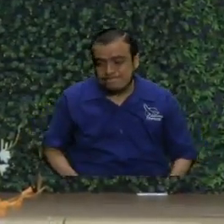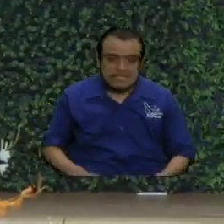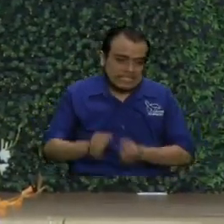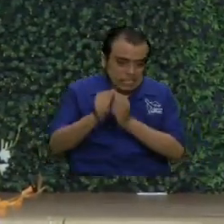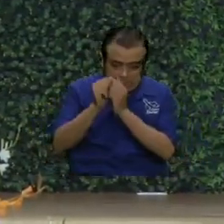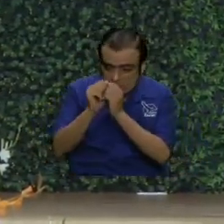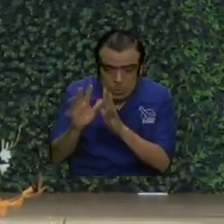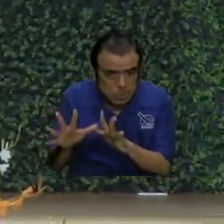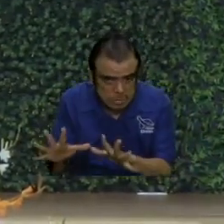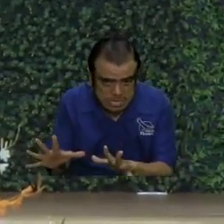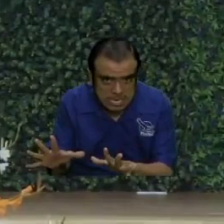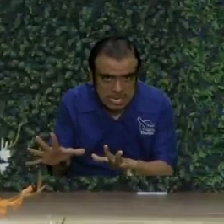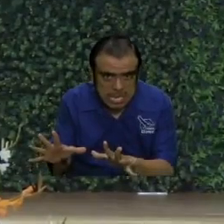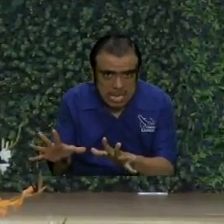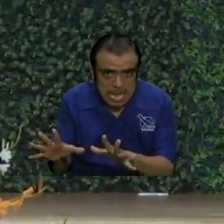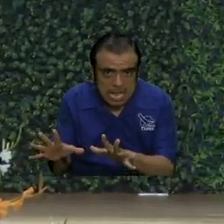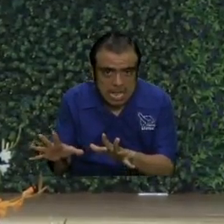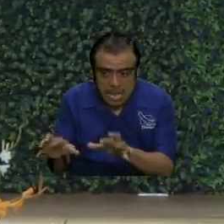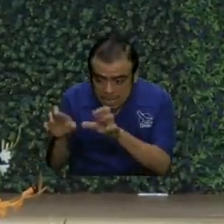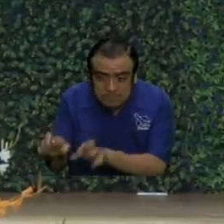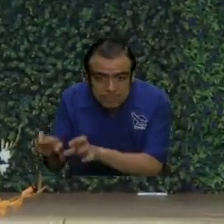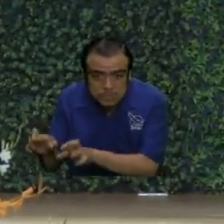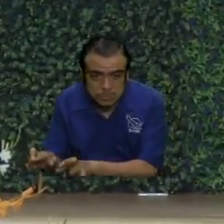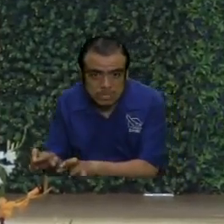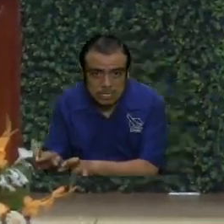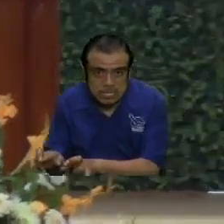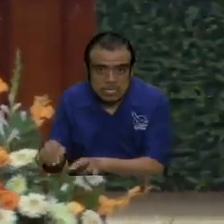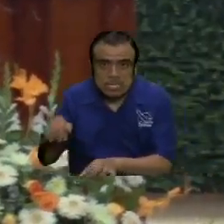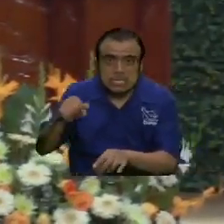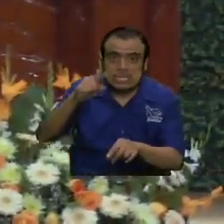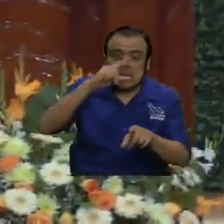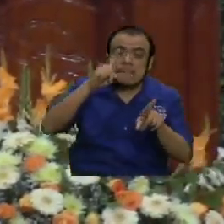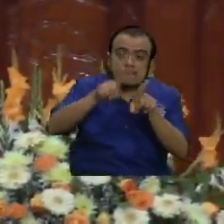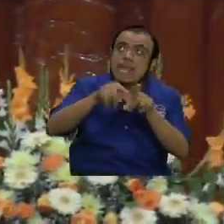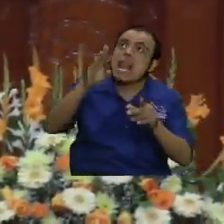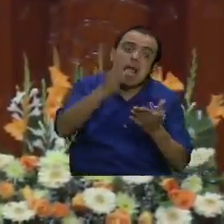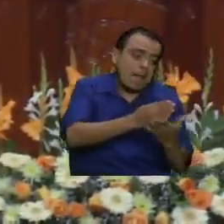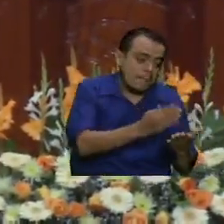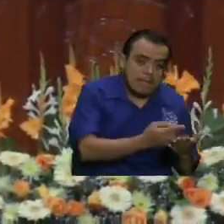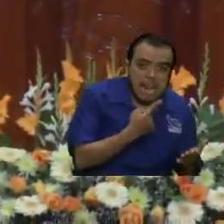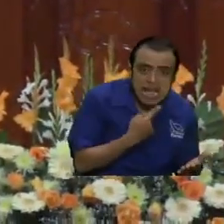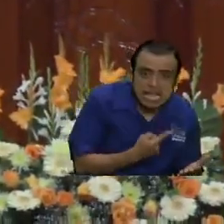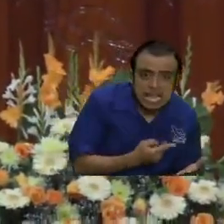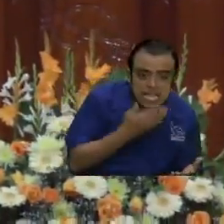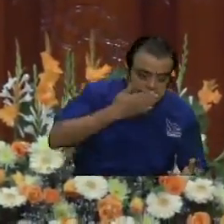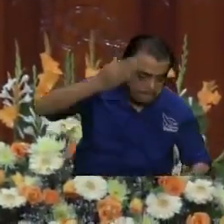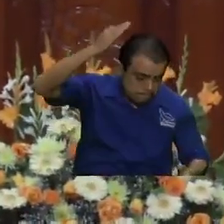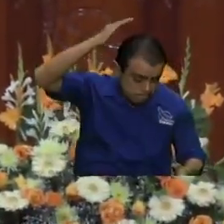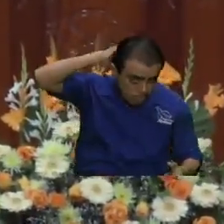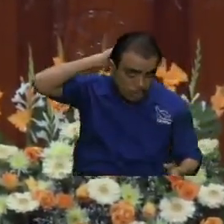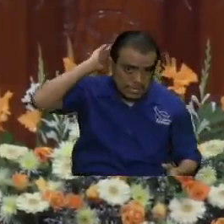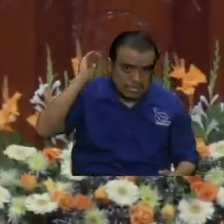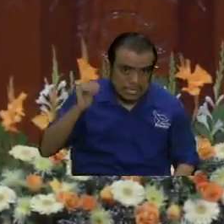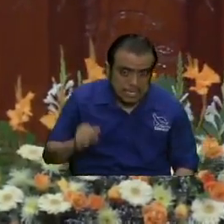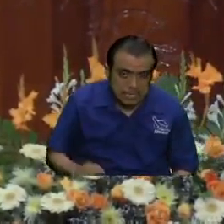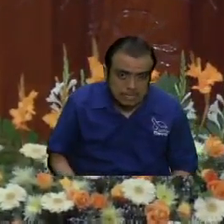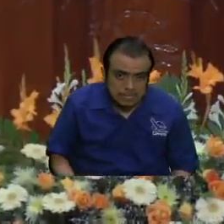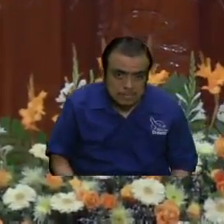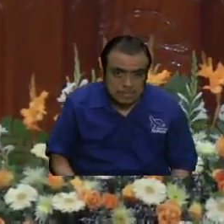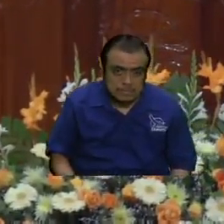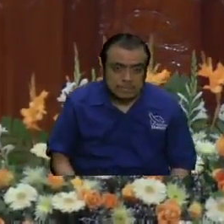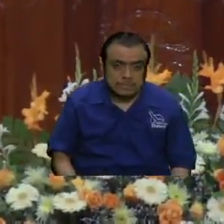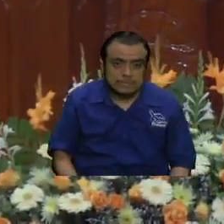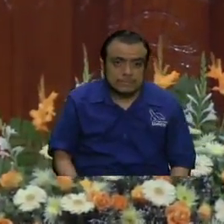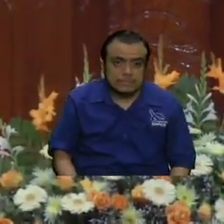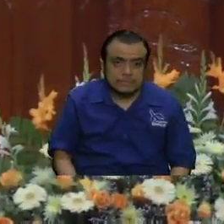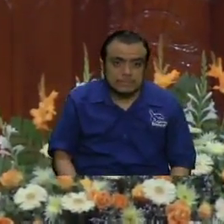población espiritual también la Biblia le llama hipócrita en los siete hayes que le dice a los